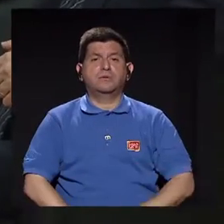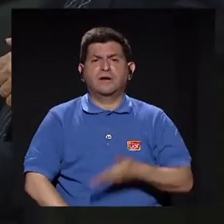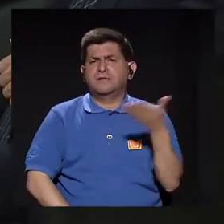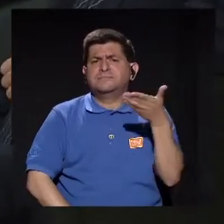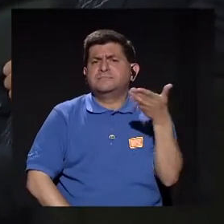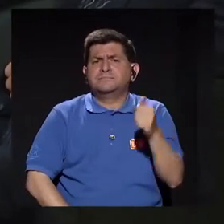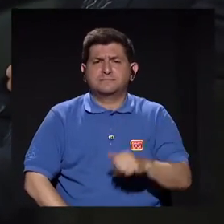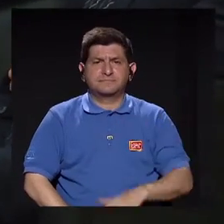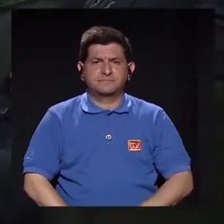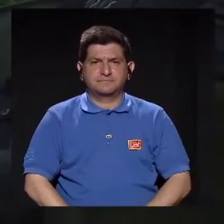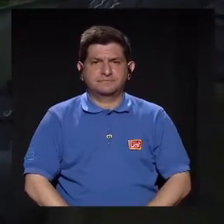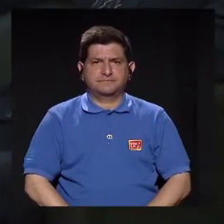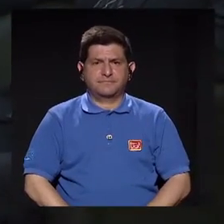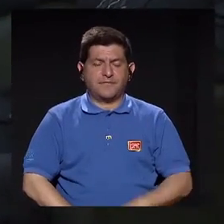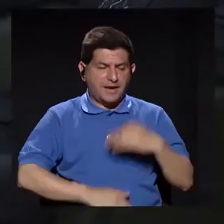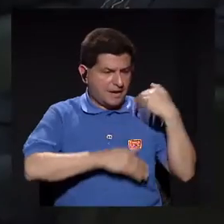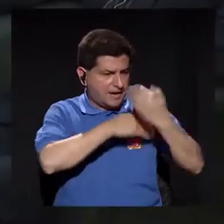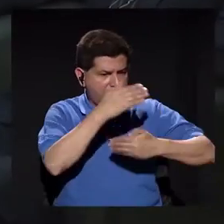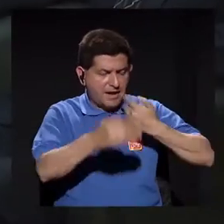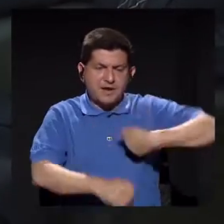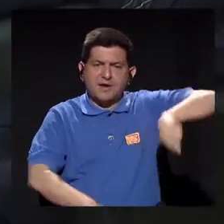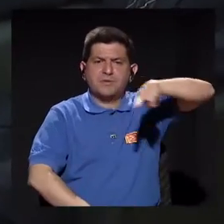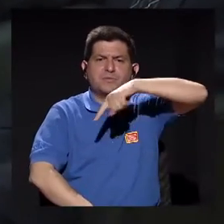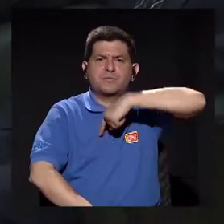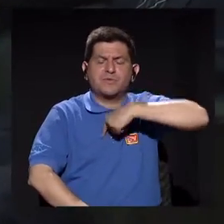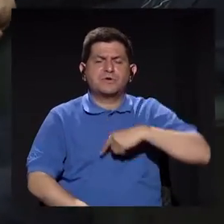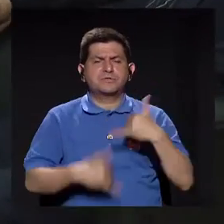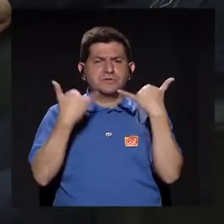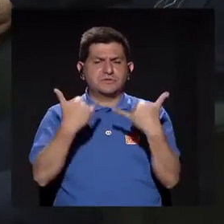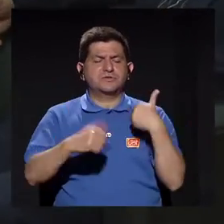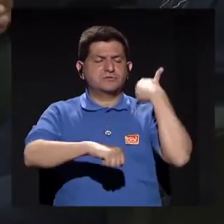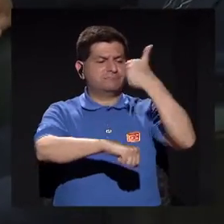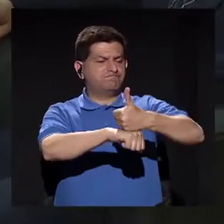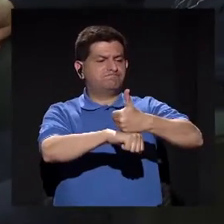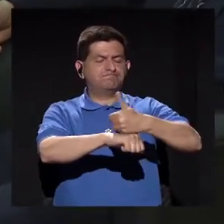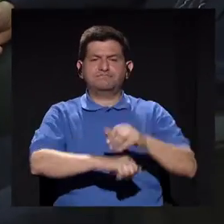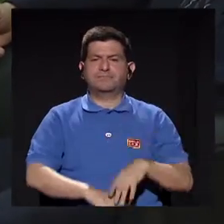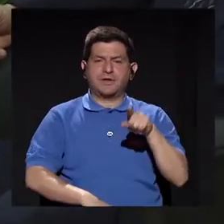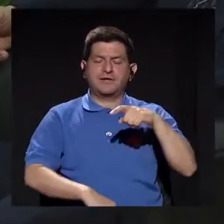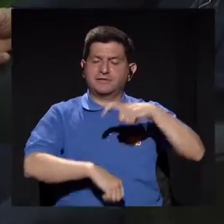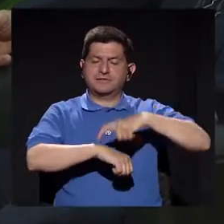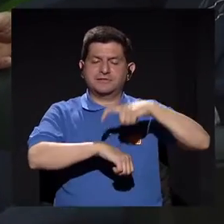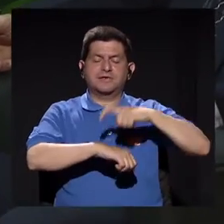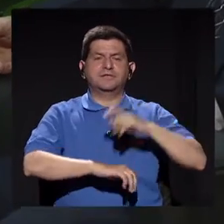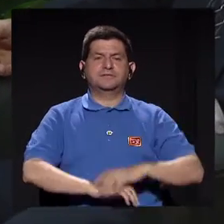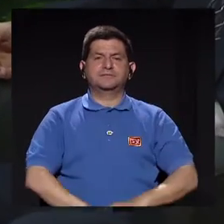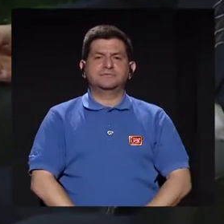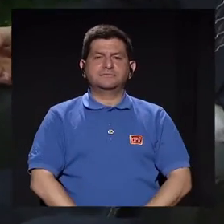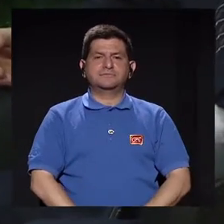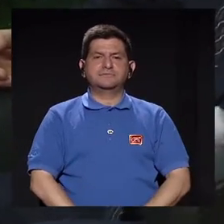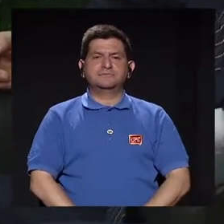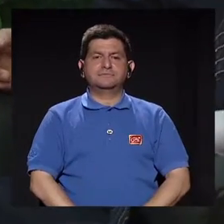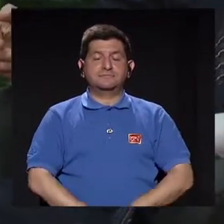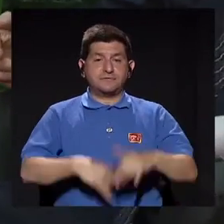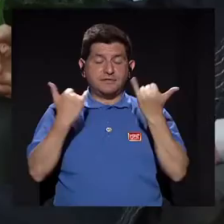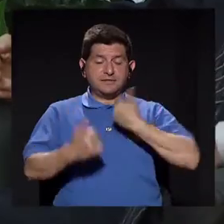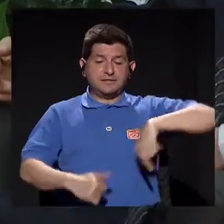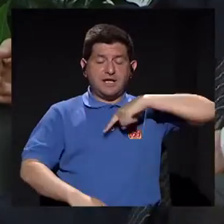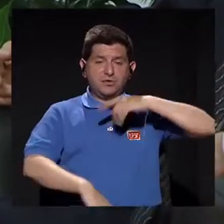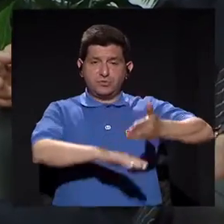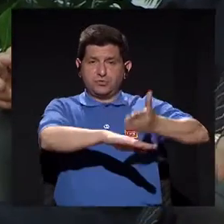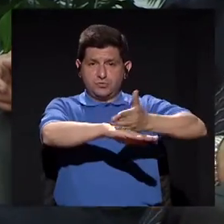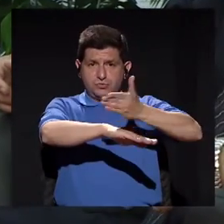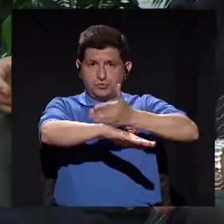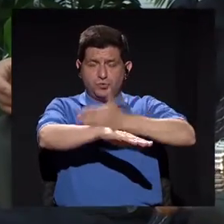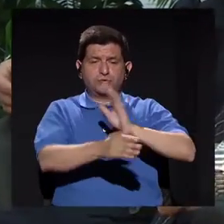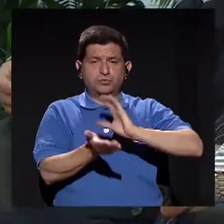de la dinámica que nosotros hemos logrado implementar en este momento. Y ya hemos ido